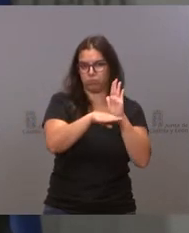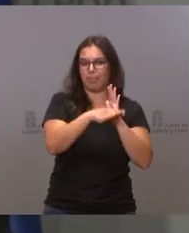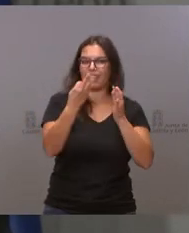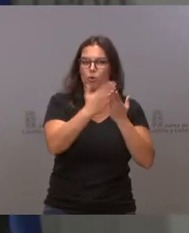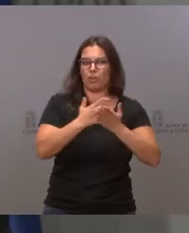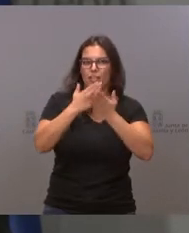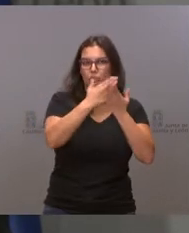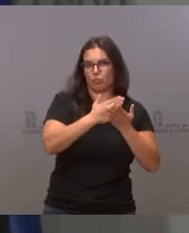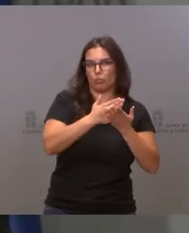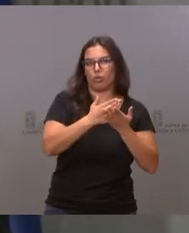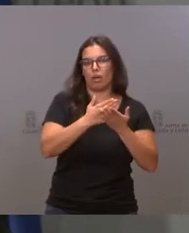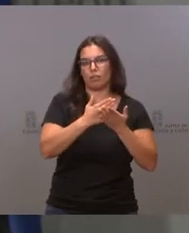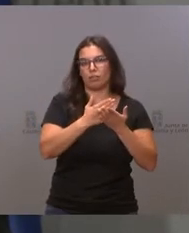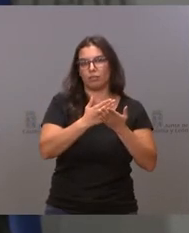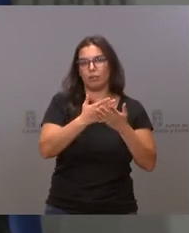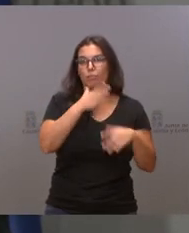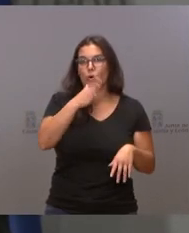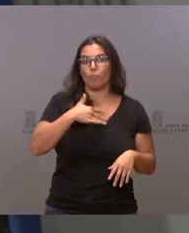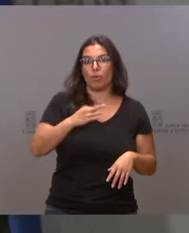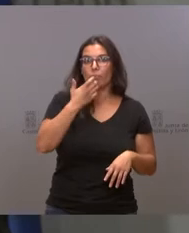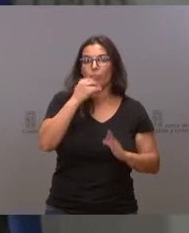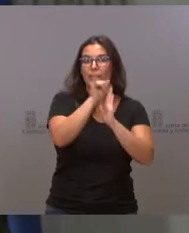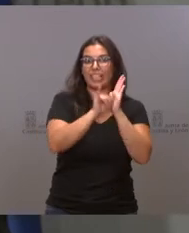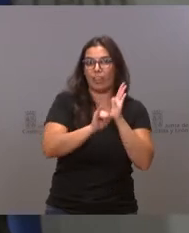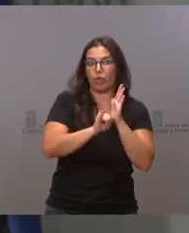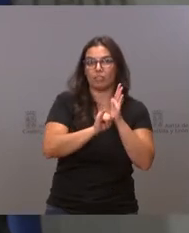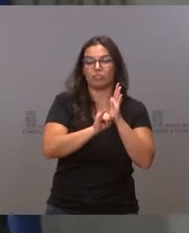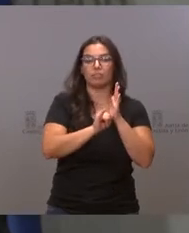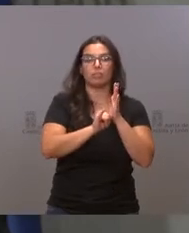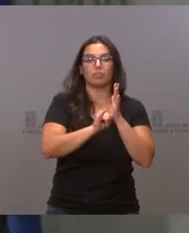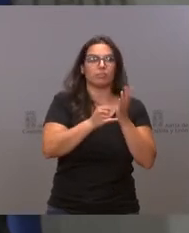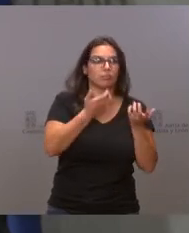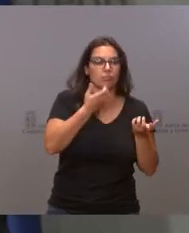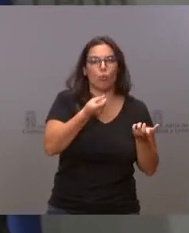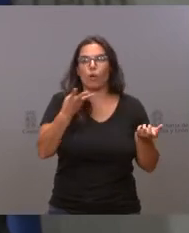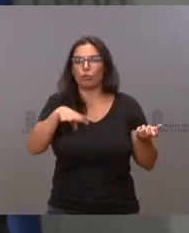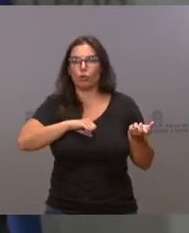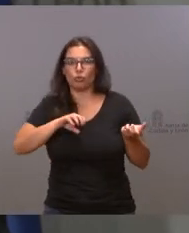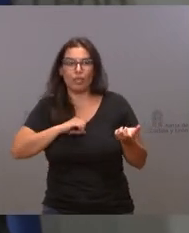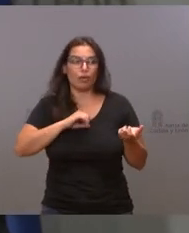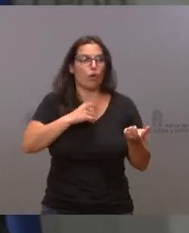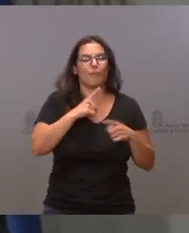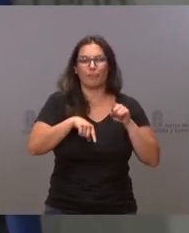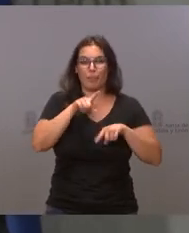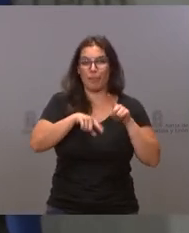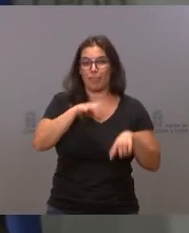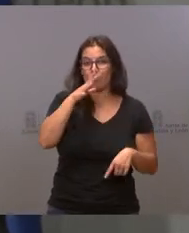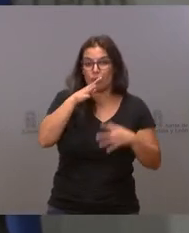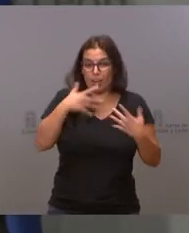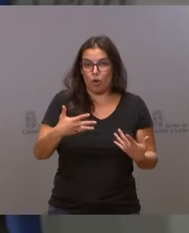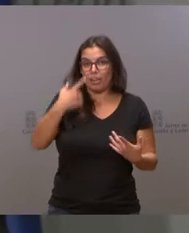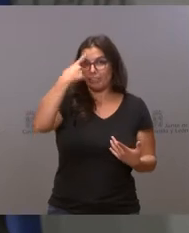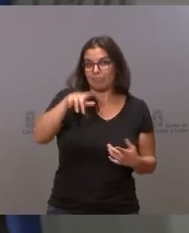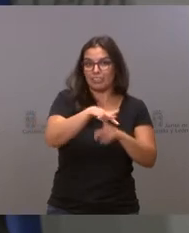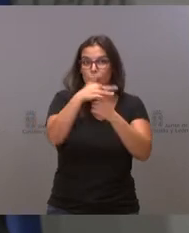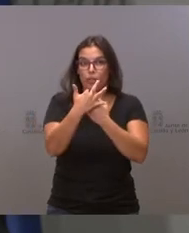acumulada y cambios en los indicadores que se registran en ese semáforo, porque la situación actual, como todos ustedes saben,